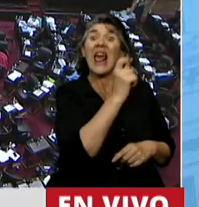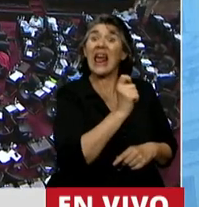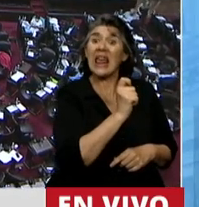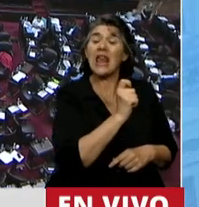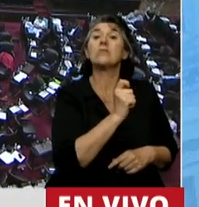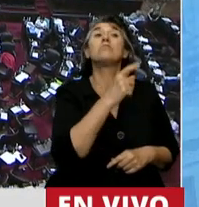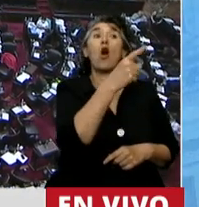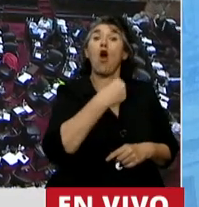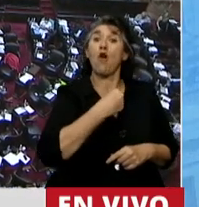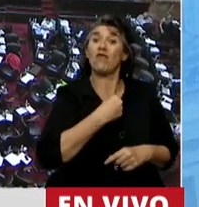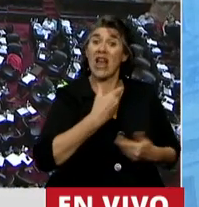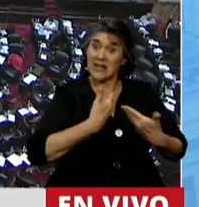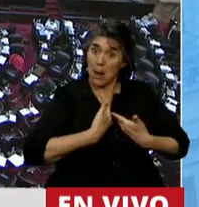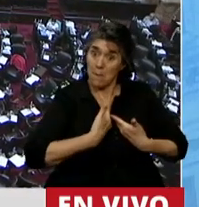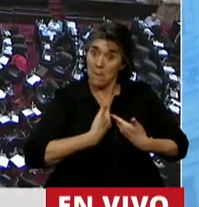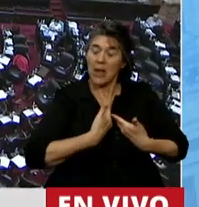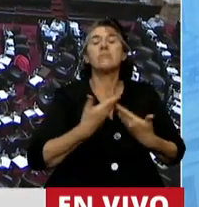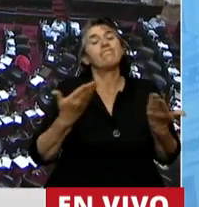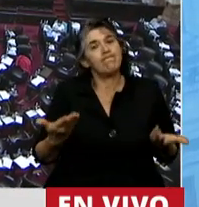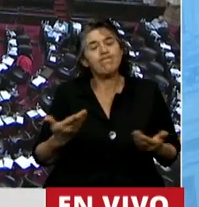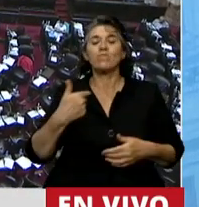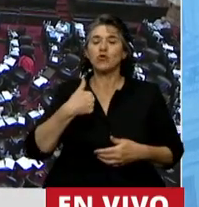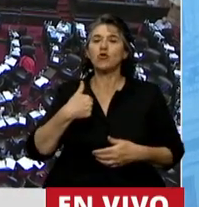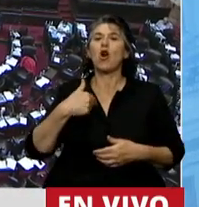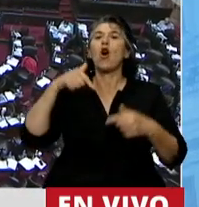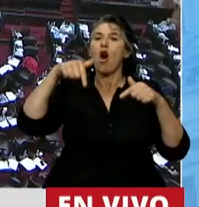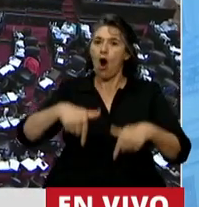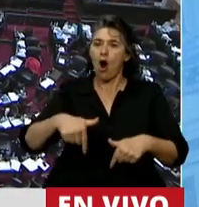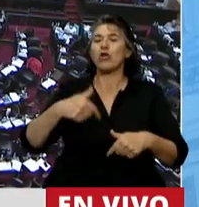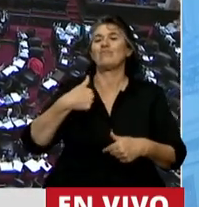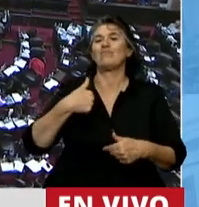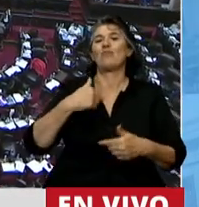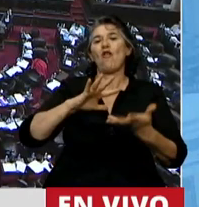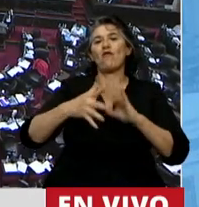confiaron en mí y que lo hago desde esta banca, hoy remota.